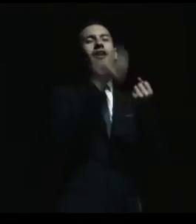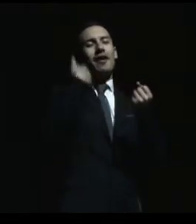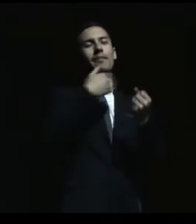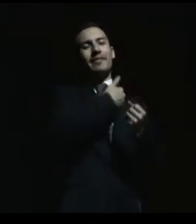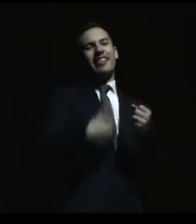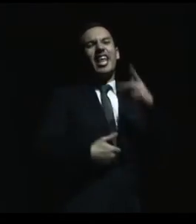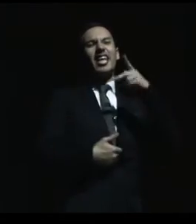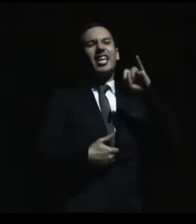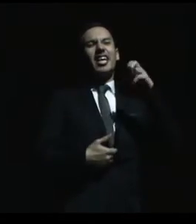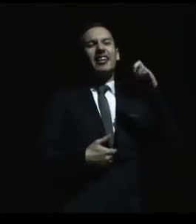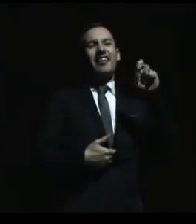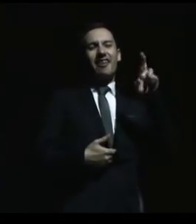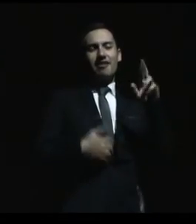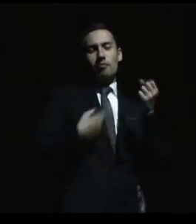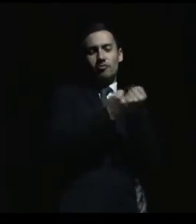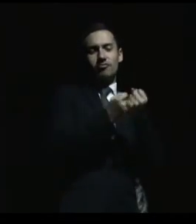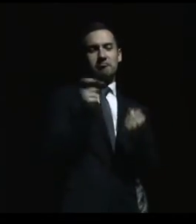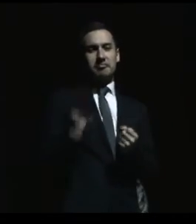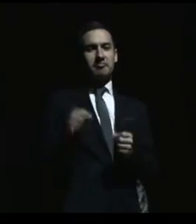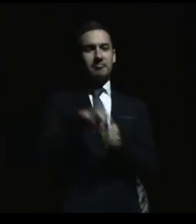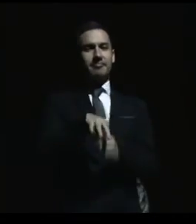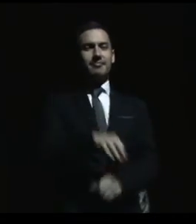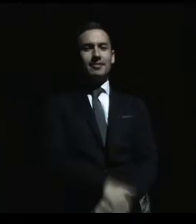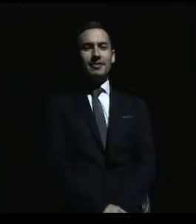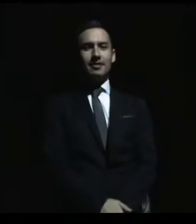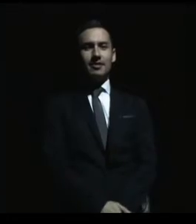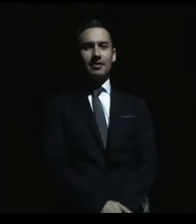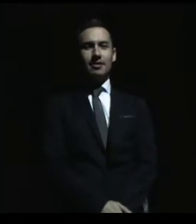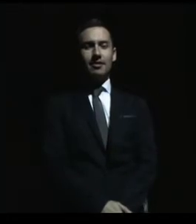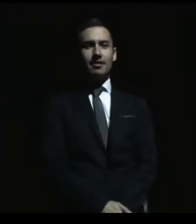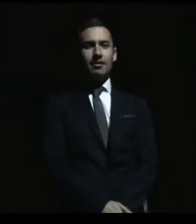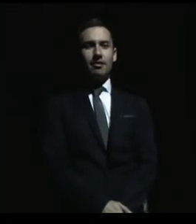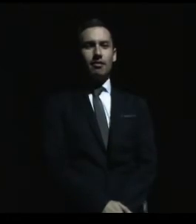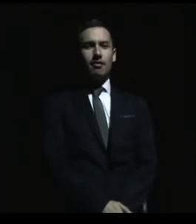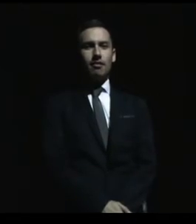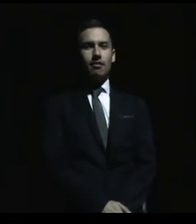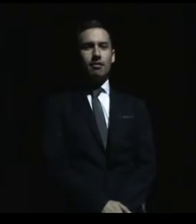¿Por qué votar? ¿Ah? No, no por quién votar.